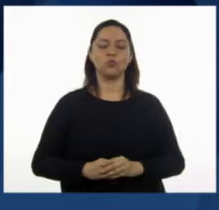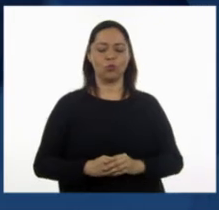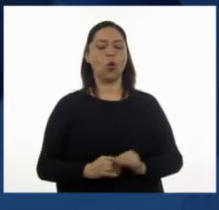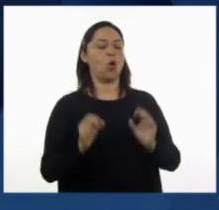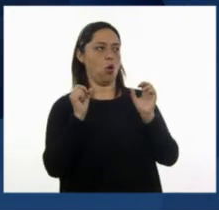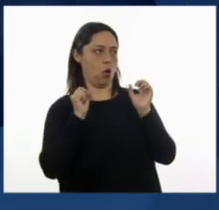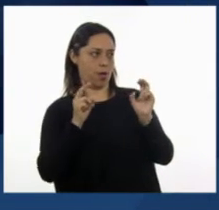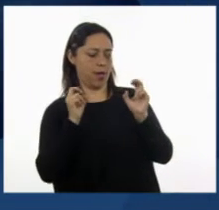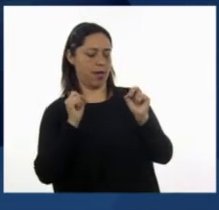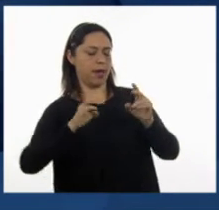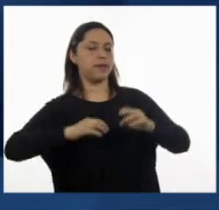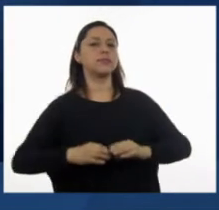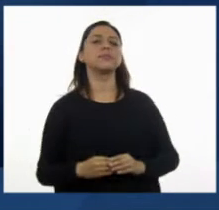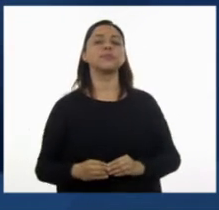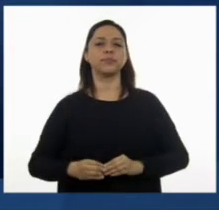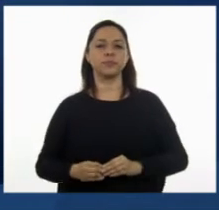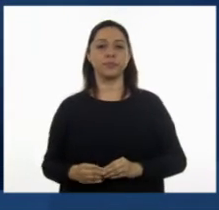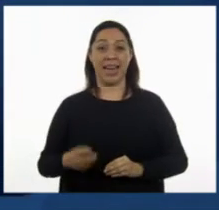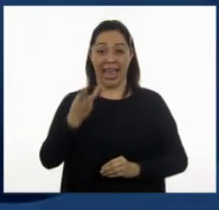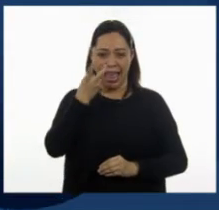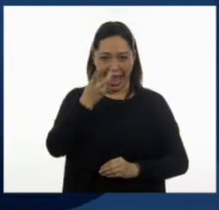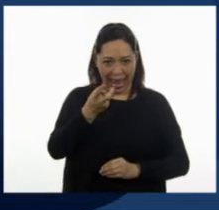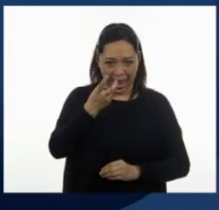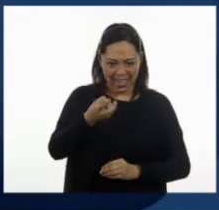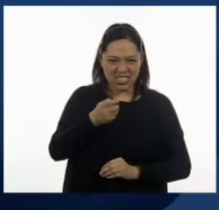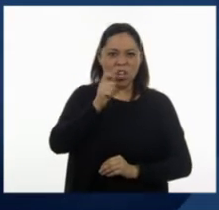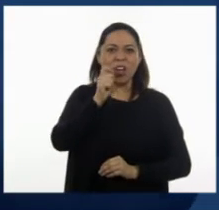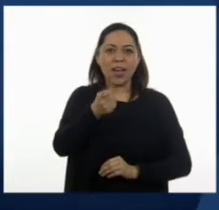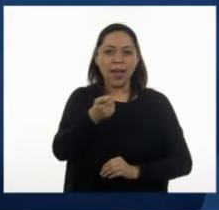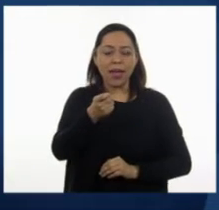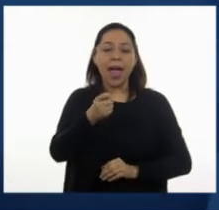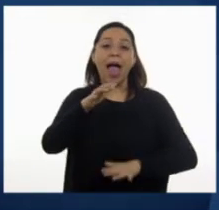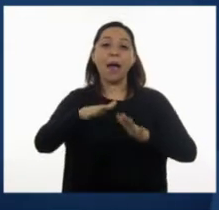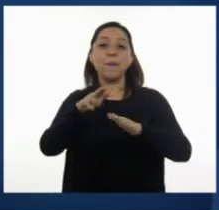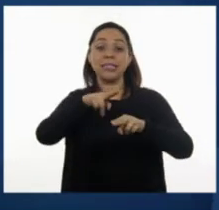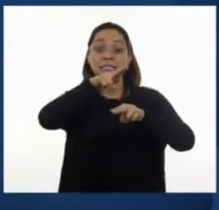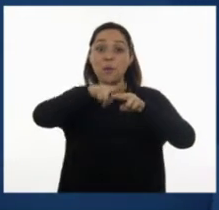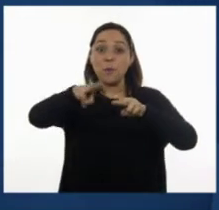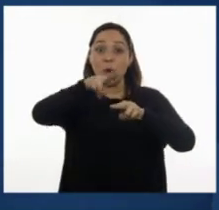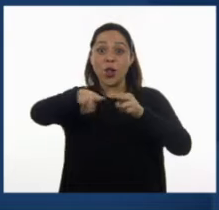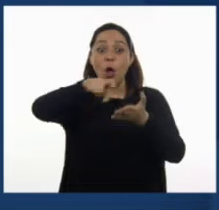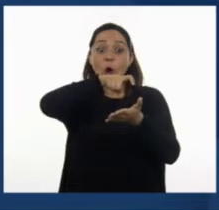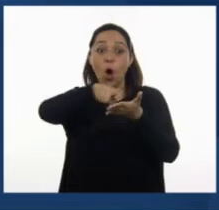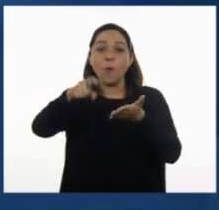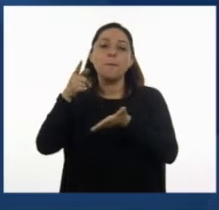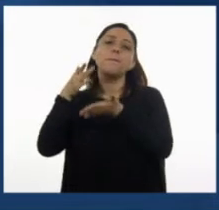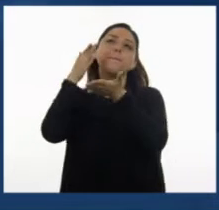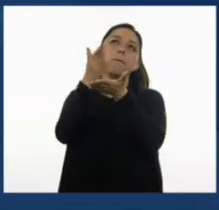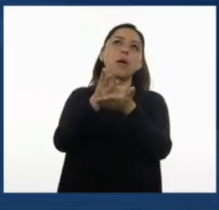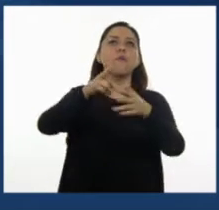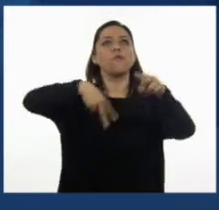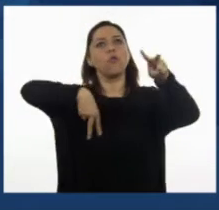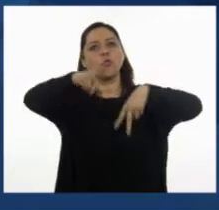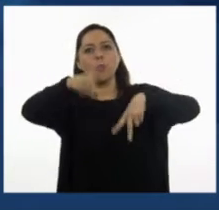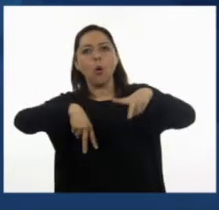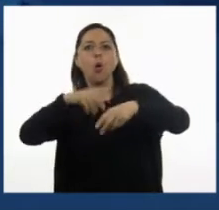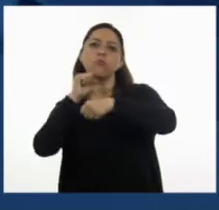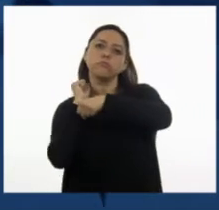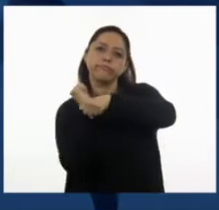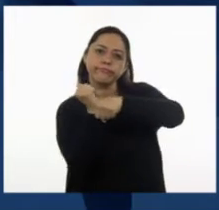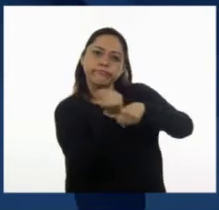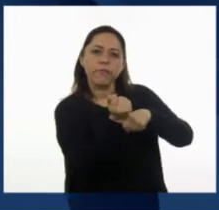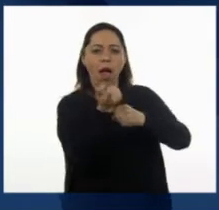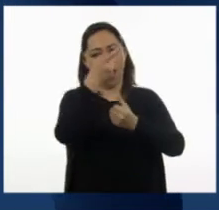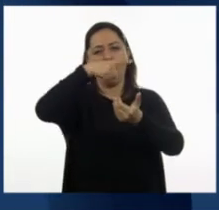Perfecto. Y este tipo de diferencias también las encuentra uno cuando compra boletos para asistir a un juego de fútbol o de béisbol en un